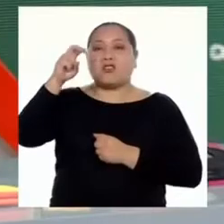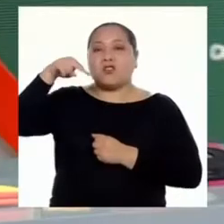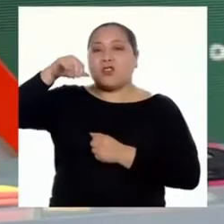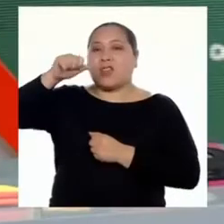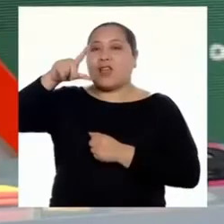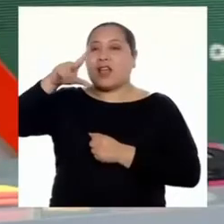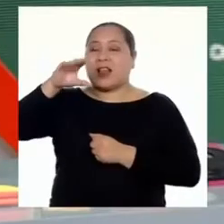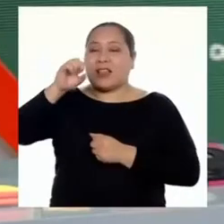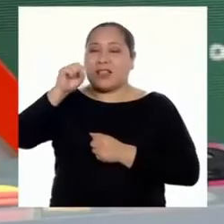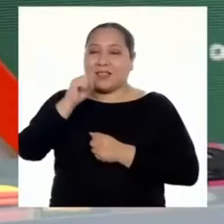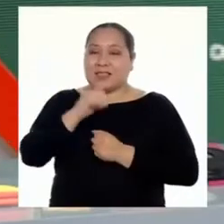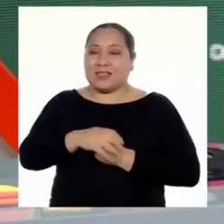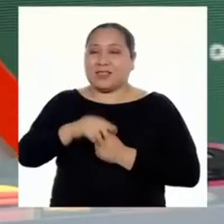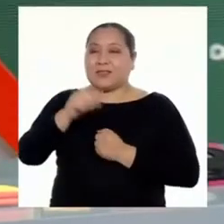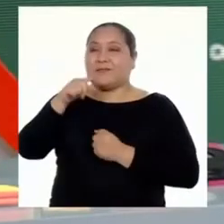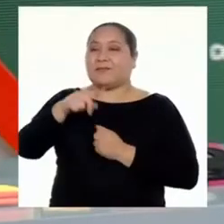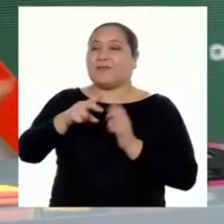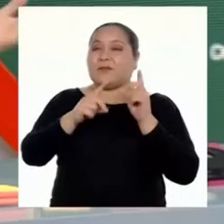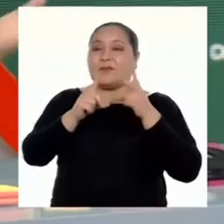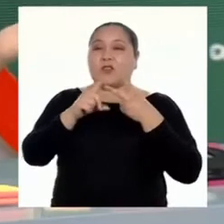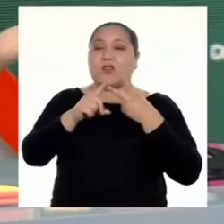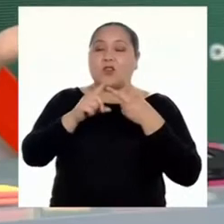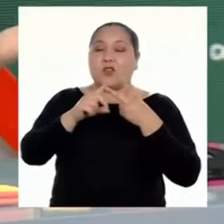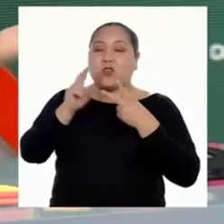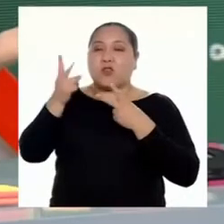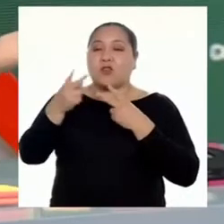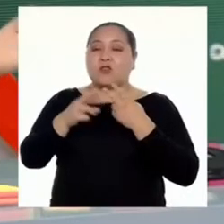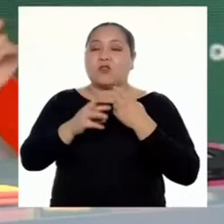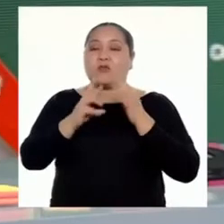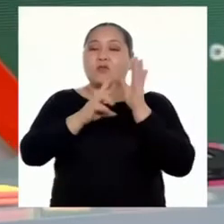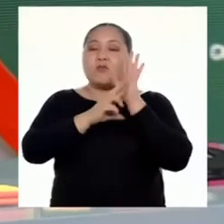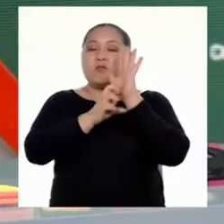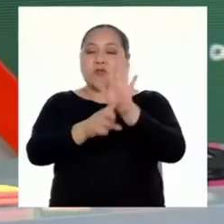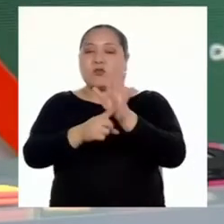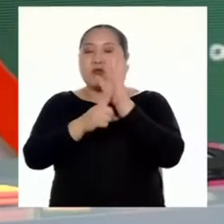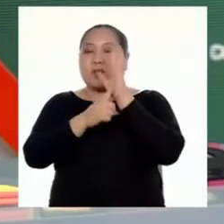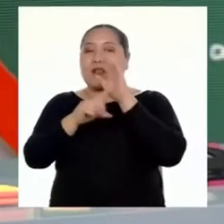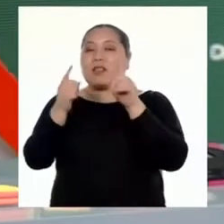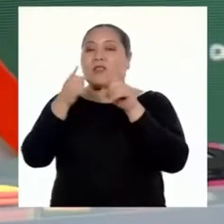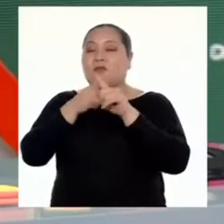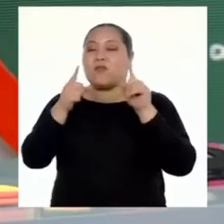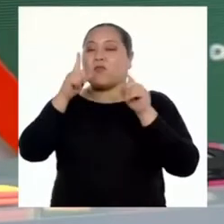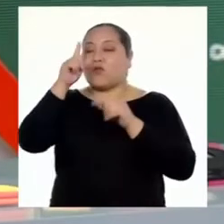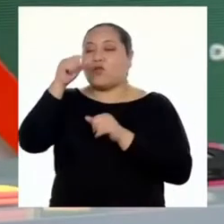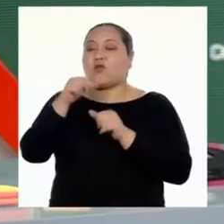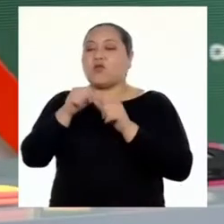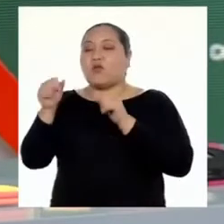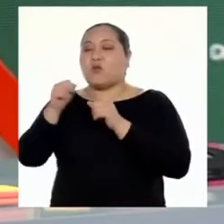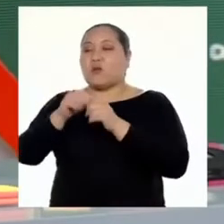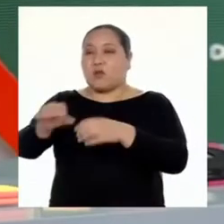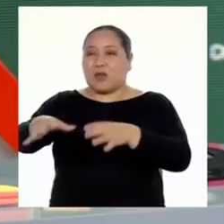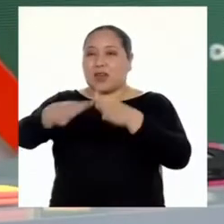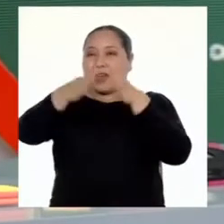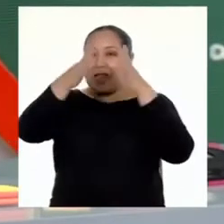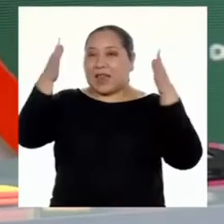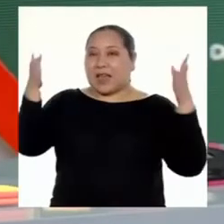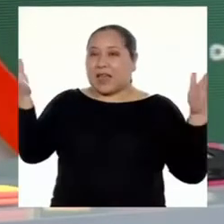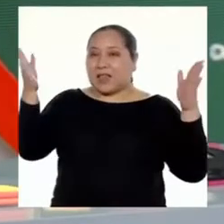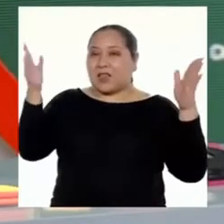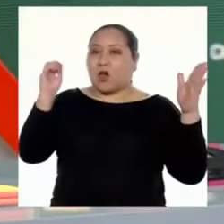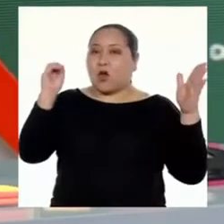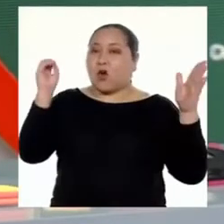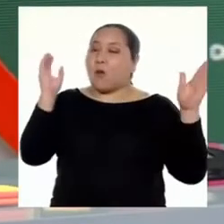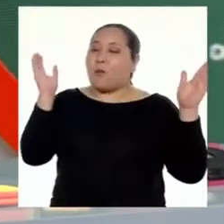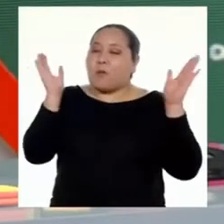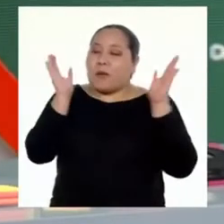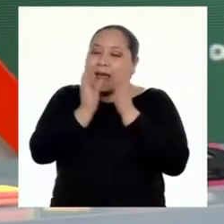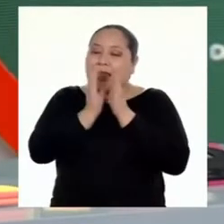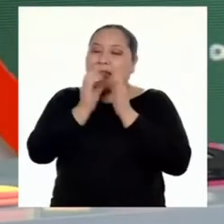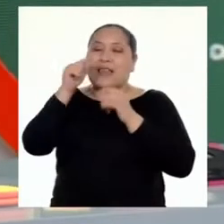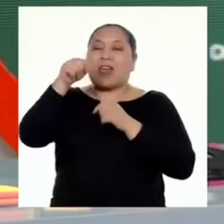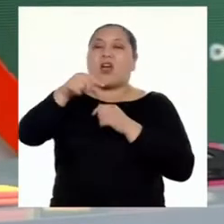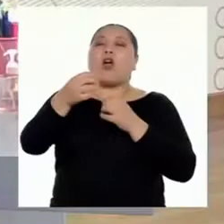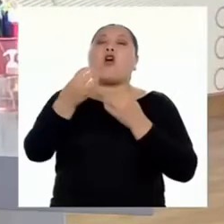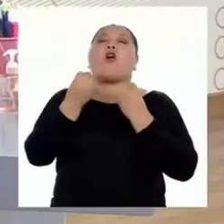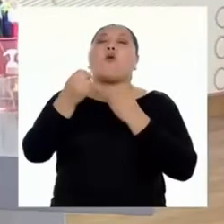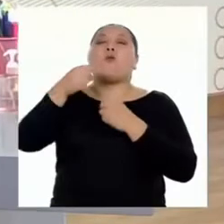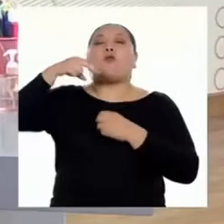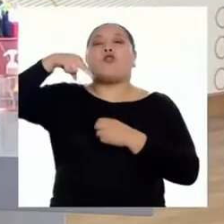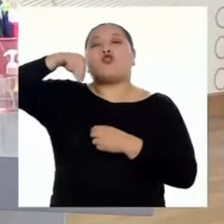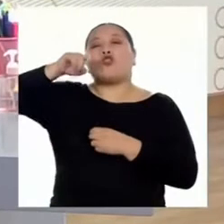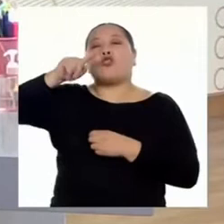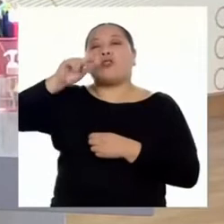2. Expresar con diversas representaciones una cantidad muy grande y muy pequeña en notación científica.